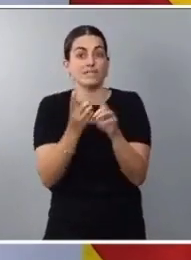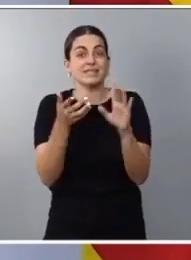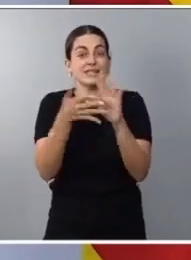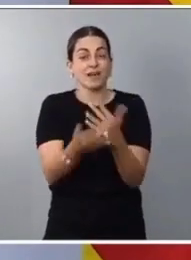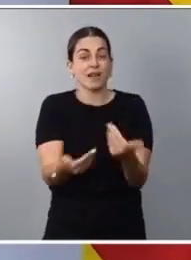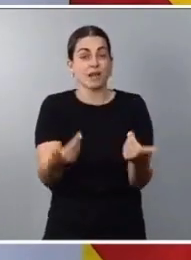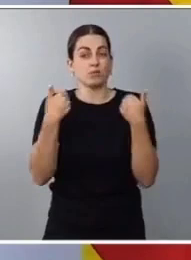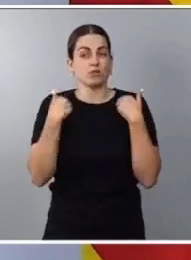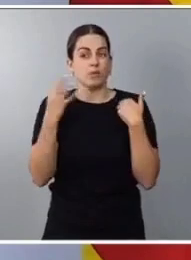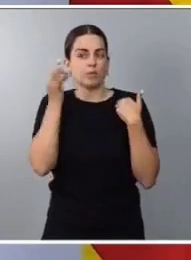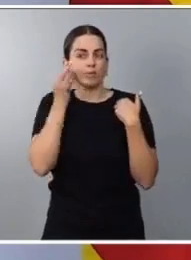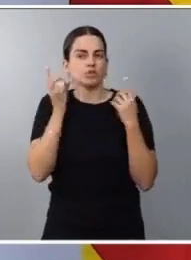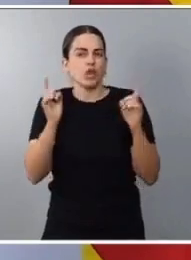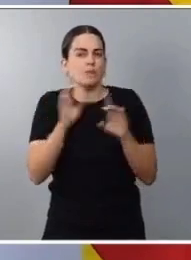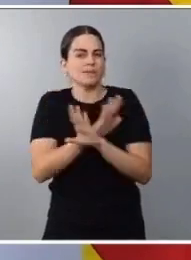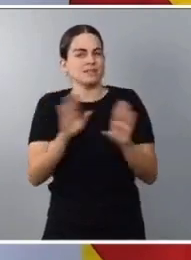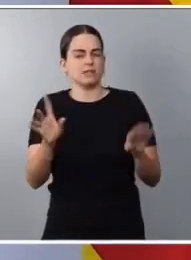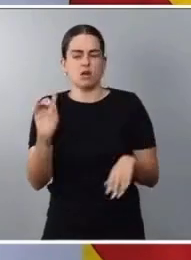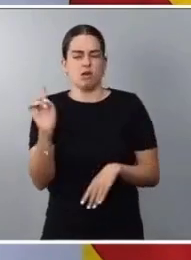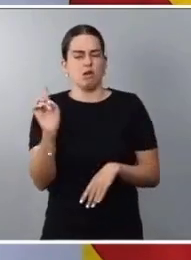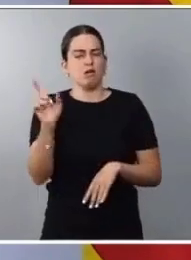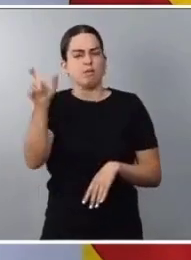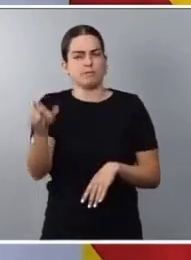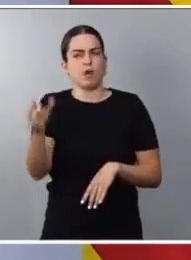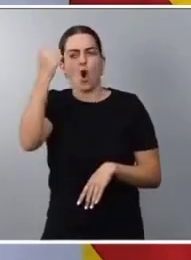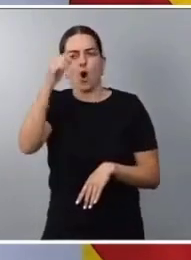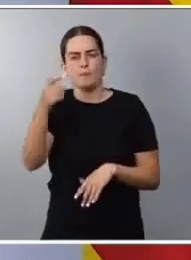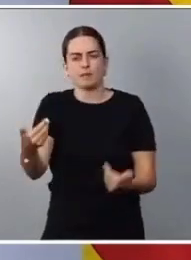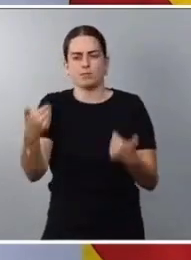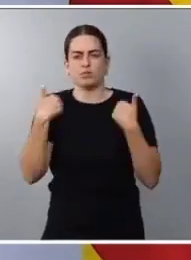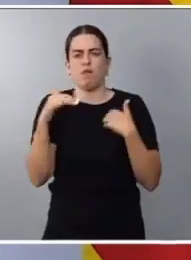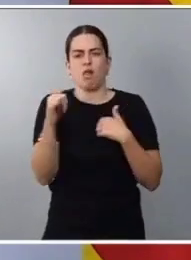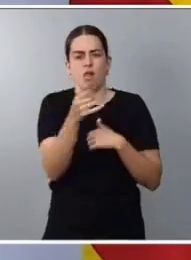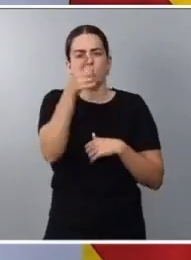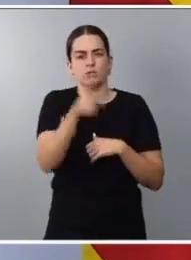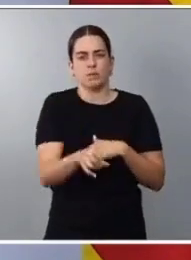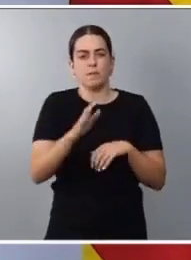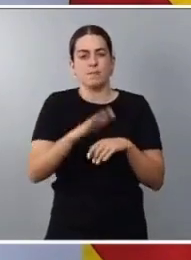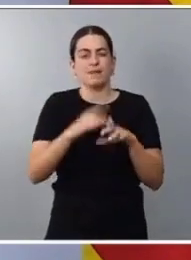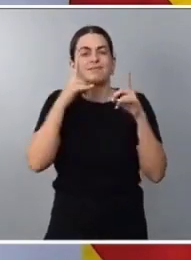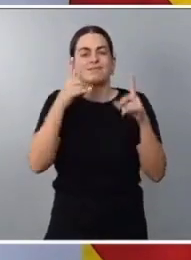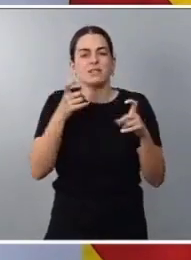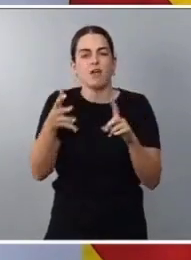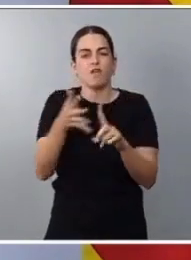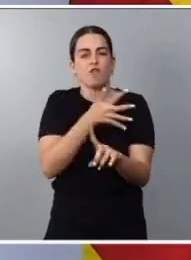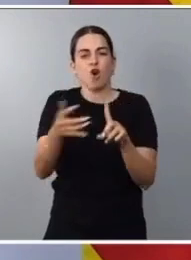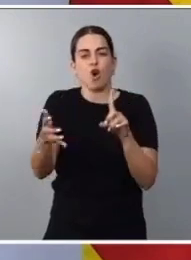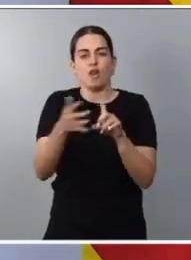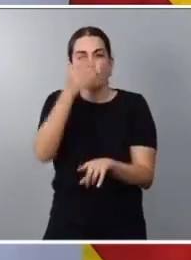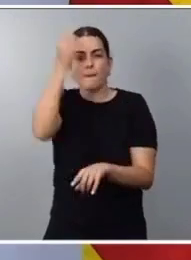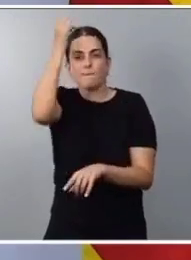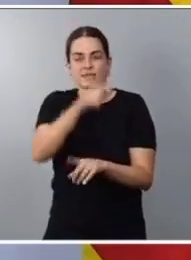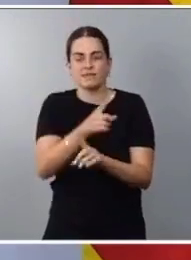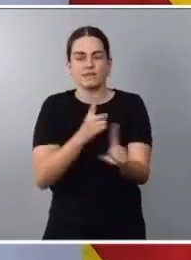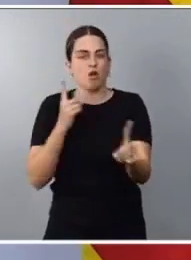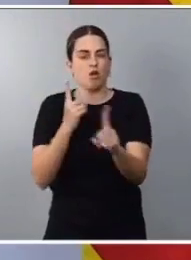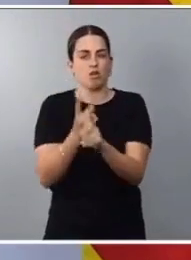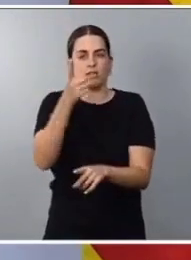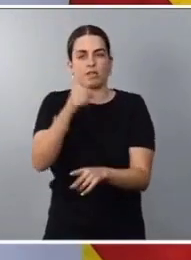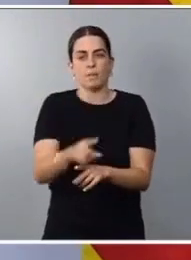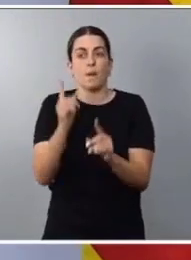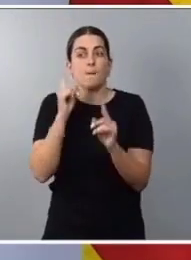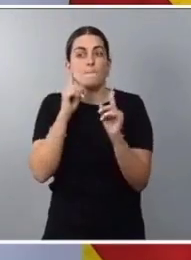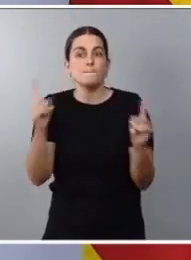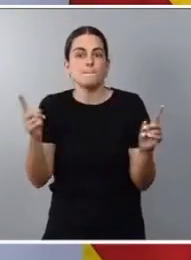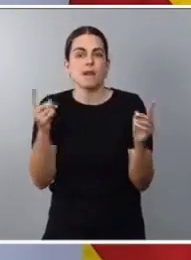mujeres, que también es una responsabilidad de los hombres, para combatir las violencias machistas o prácticas que saben